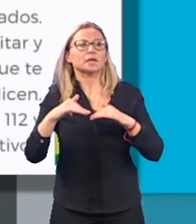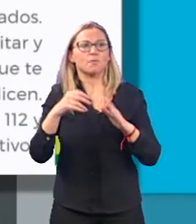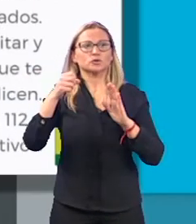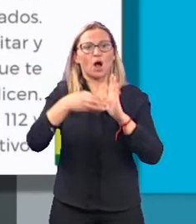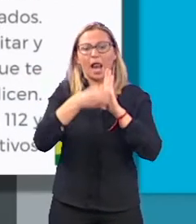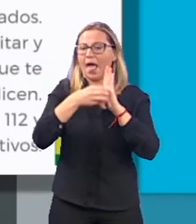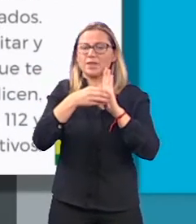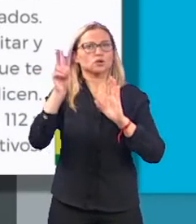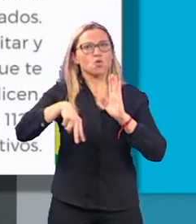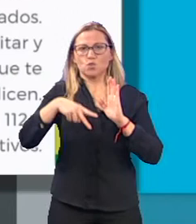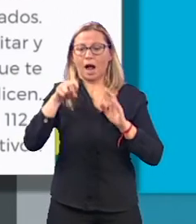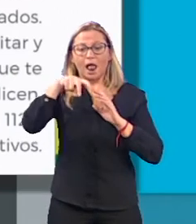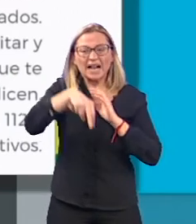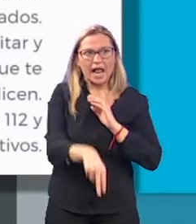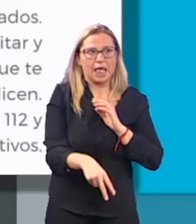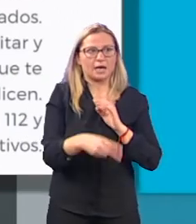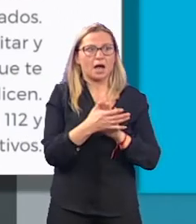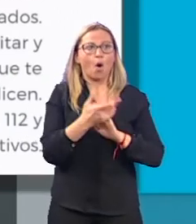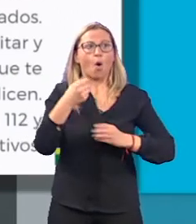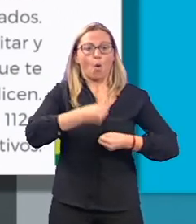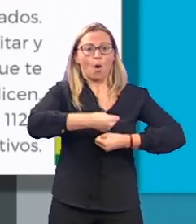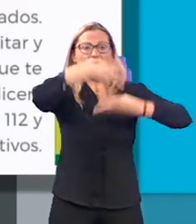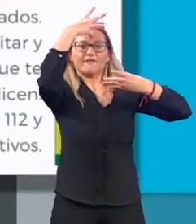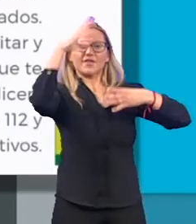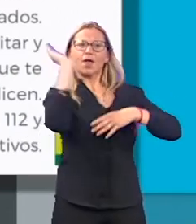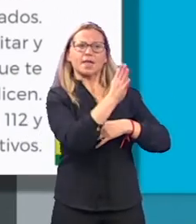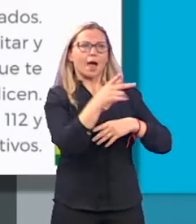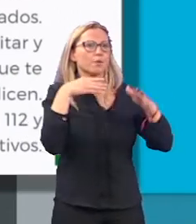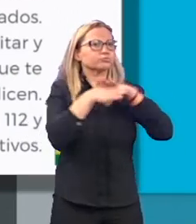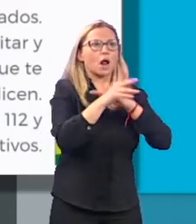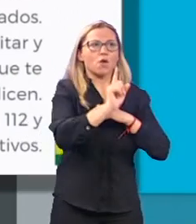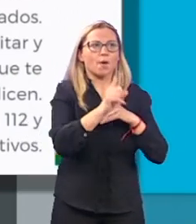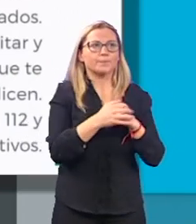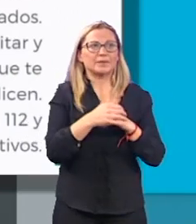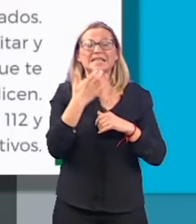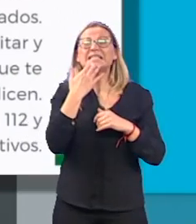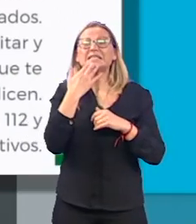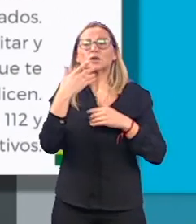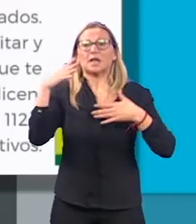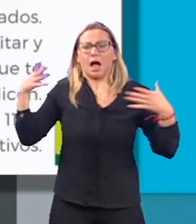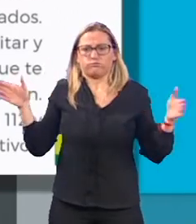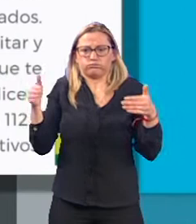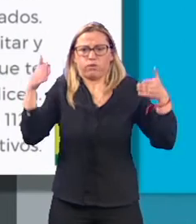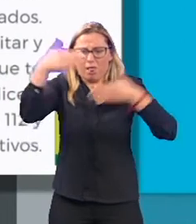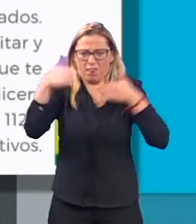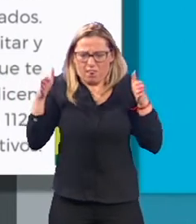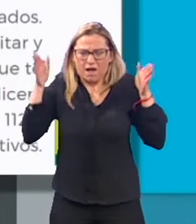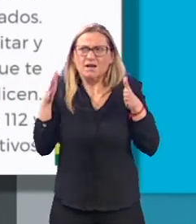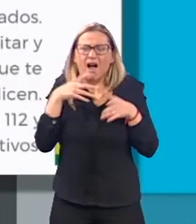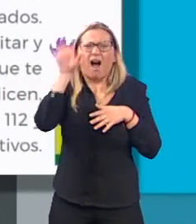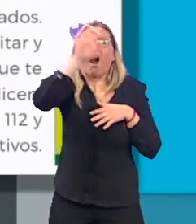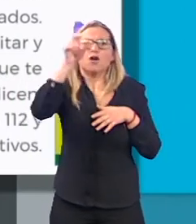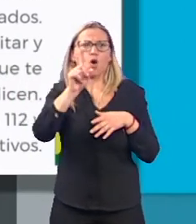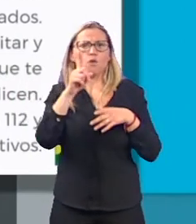el ascensor. No entres en edificios dañados. Si estás atrapado, evita gritar y golpea un objeto para que te